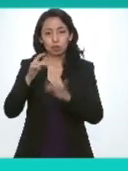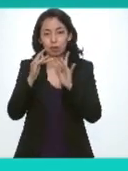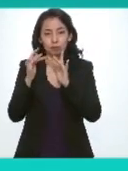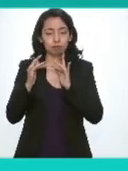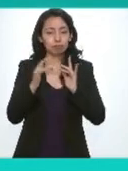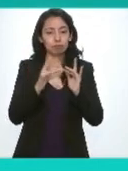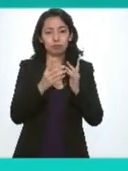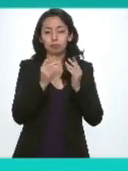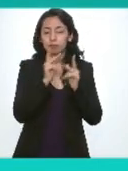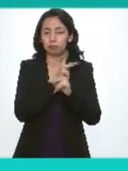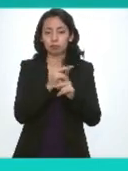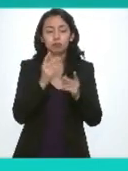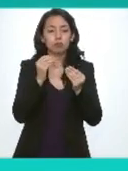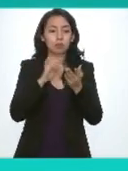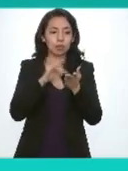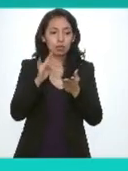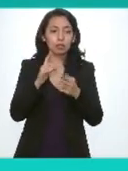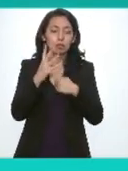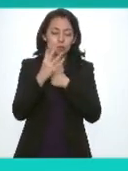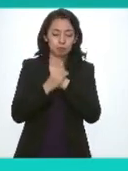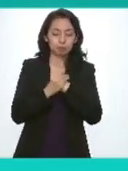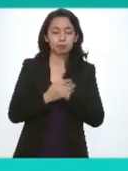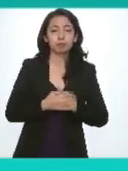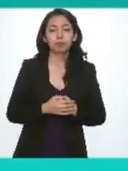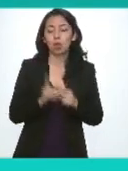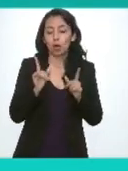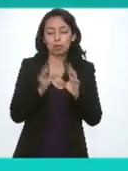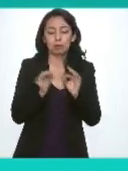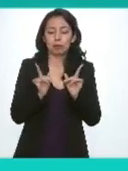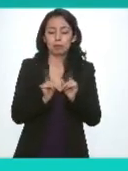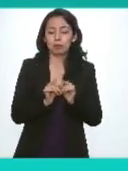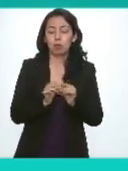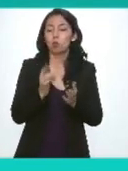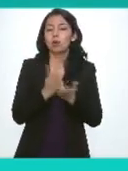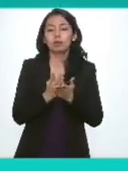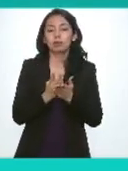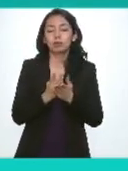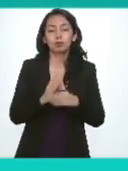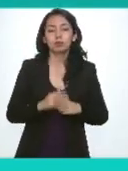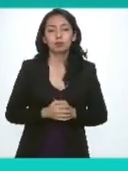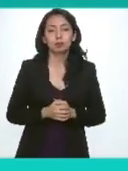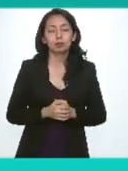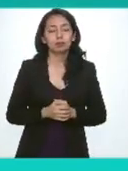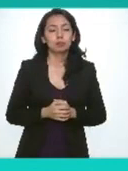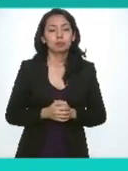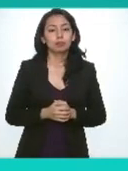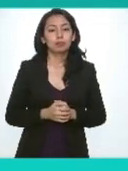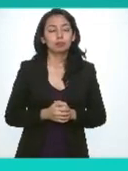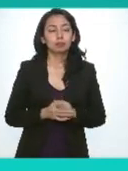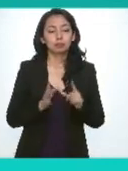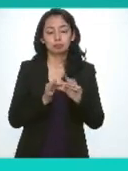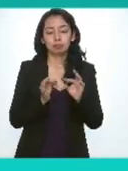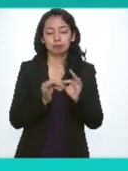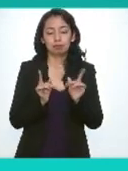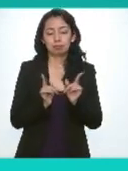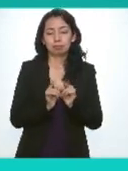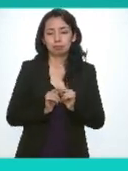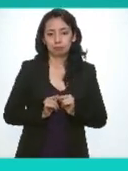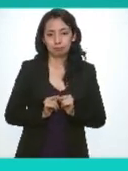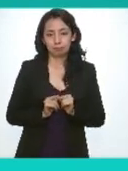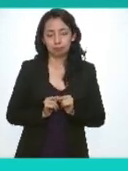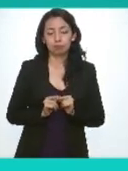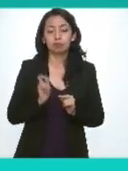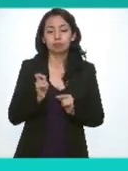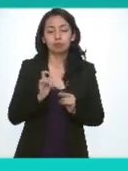sistema muchas gracias por la oportunidad brevemente una únicamente para poder justo pues